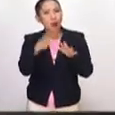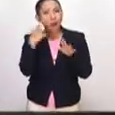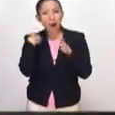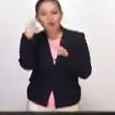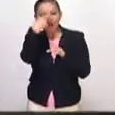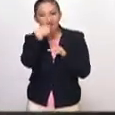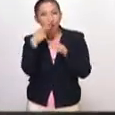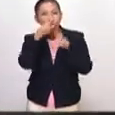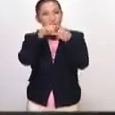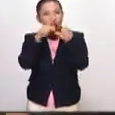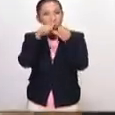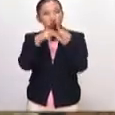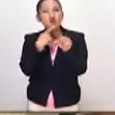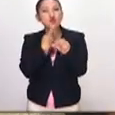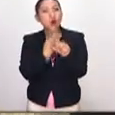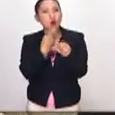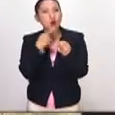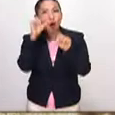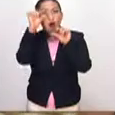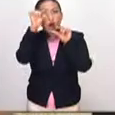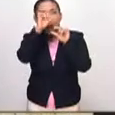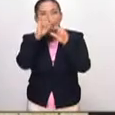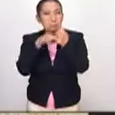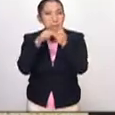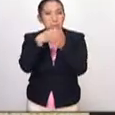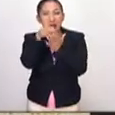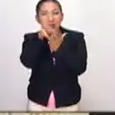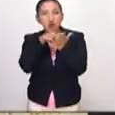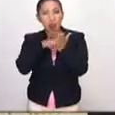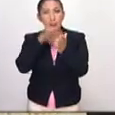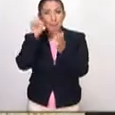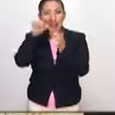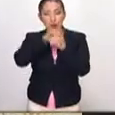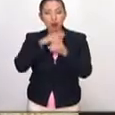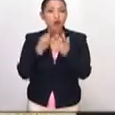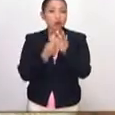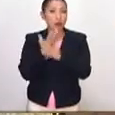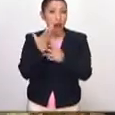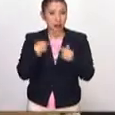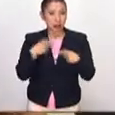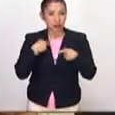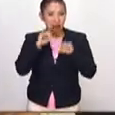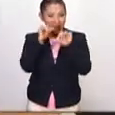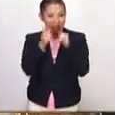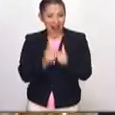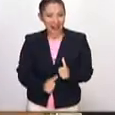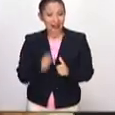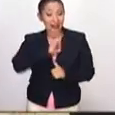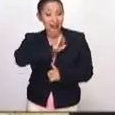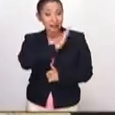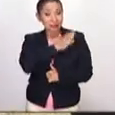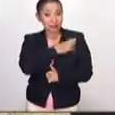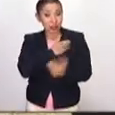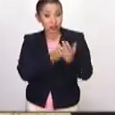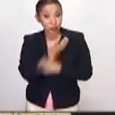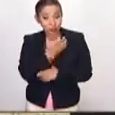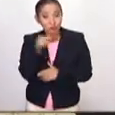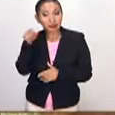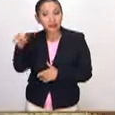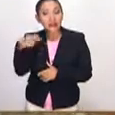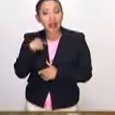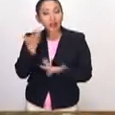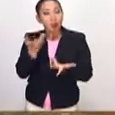paleta, de los rojos que vamos a ver en estos artistas novohispanos que, ojo, reciben estas